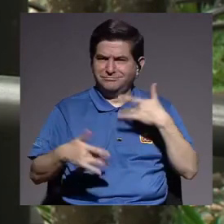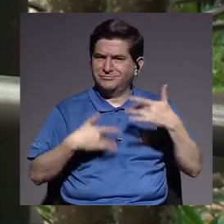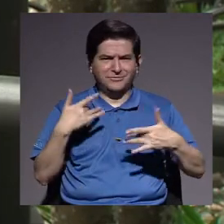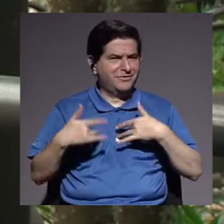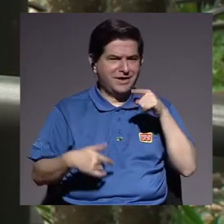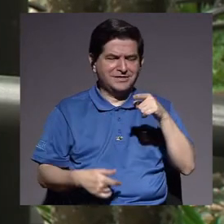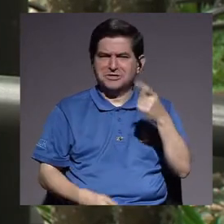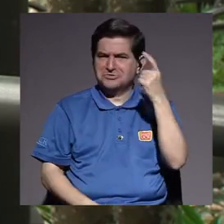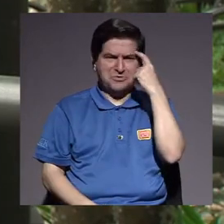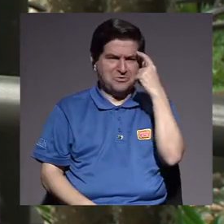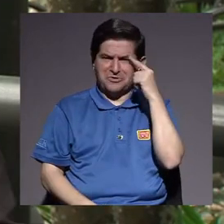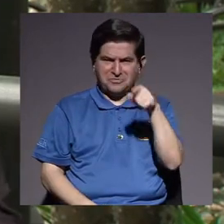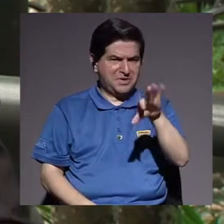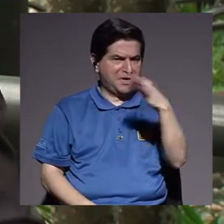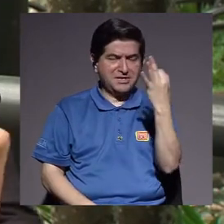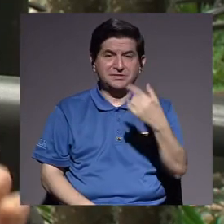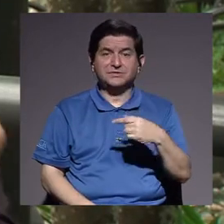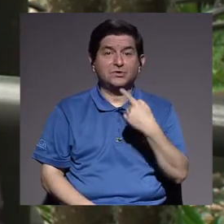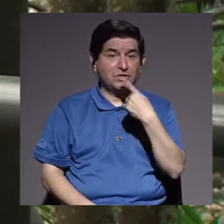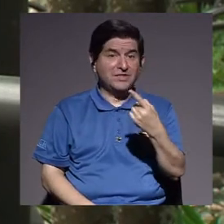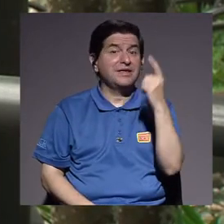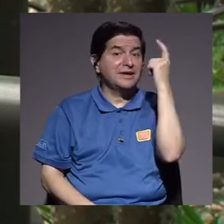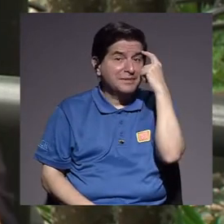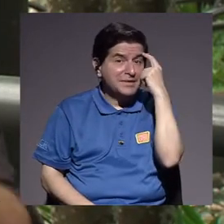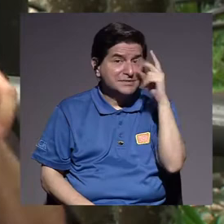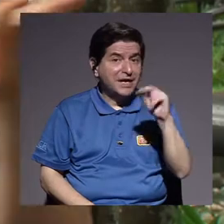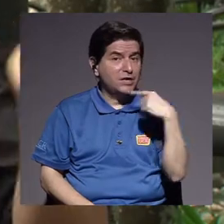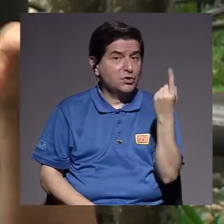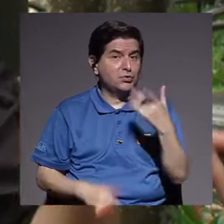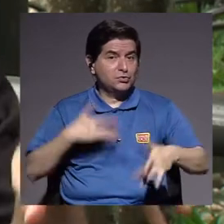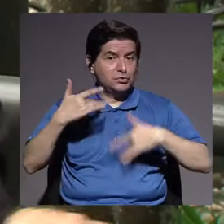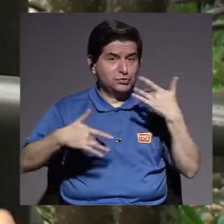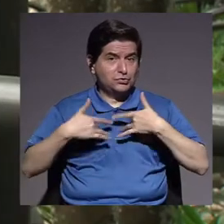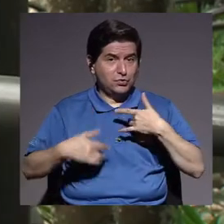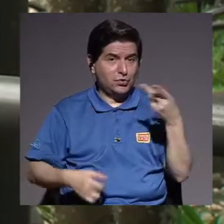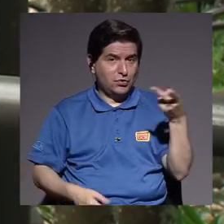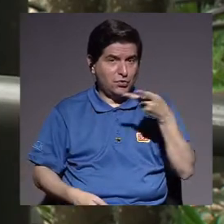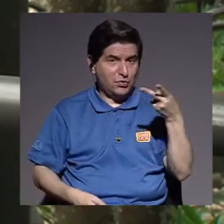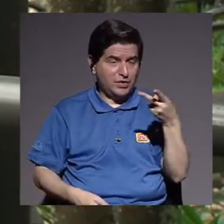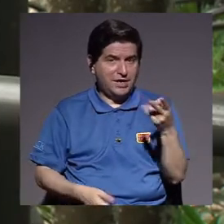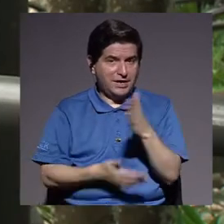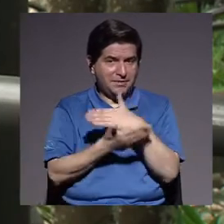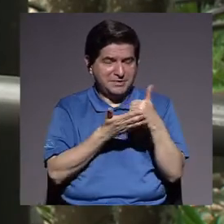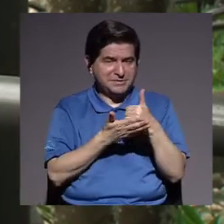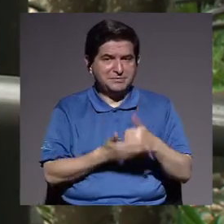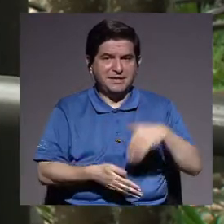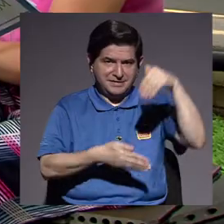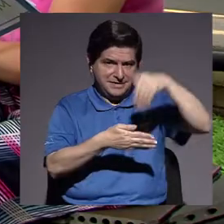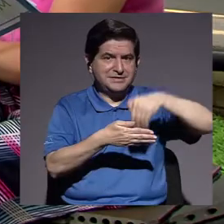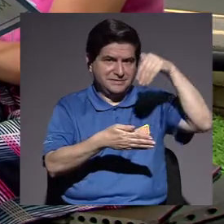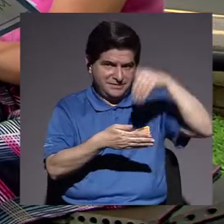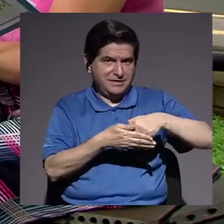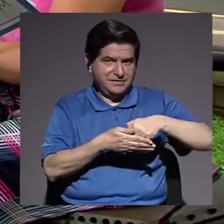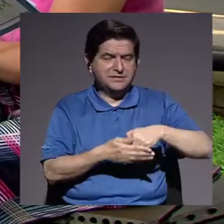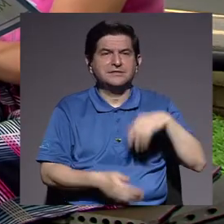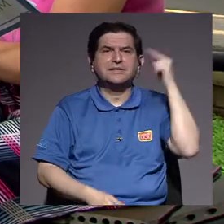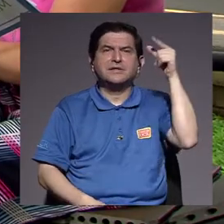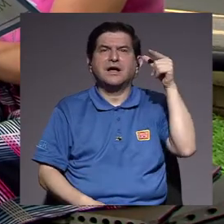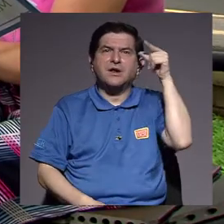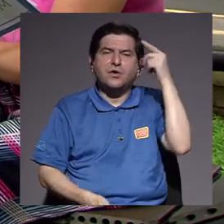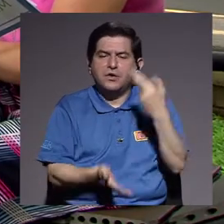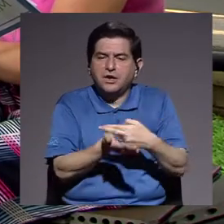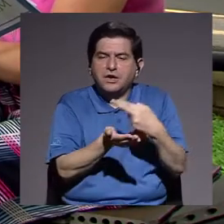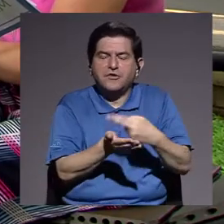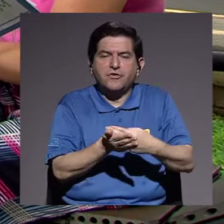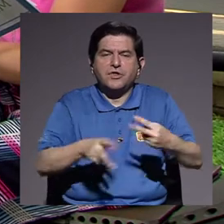así, no la pienso tan así. Ojo que también dije pensarla, ¿verdad? No solo sentirla, porque se registra en ambos elementos, en ambas dimensiones. La lógica y el ritmo